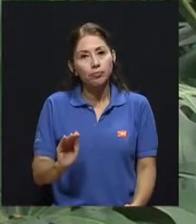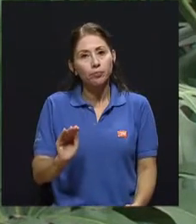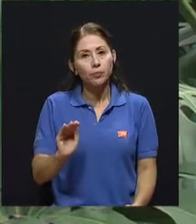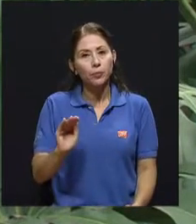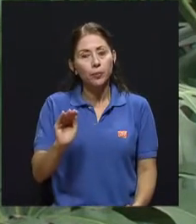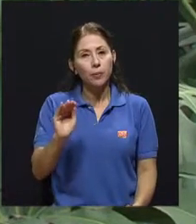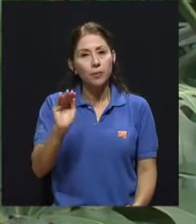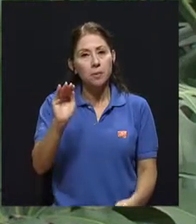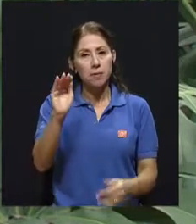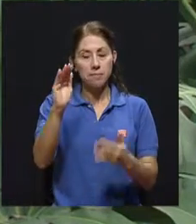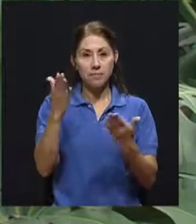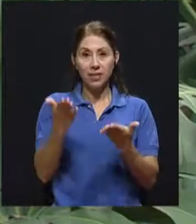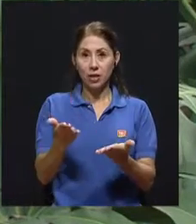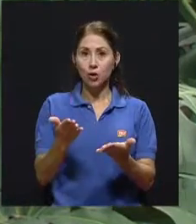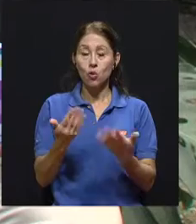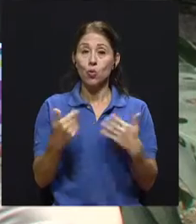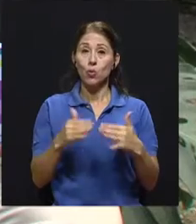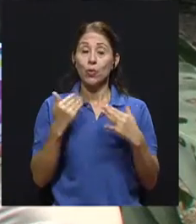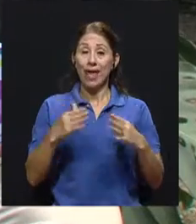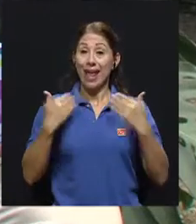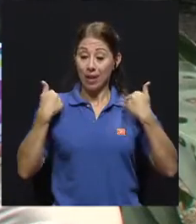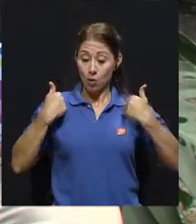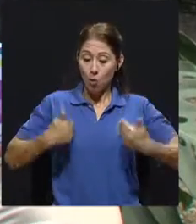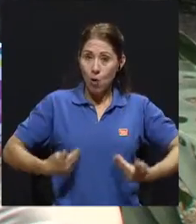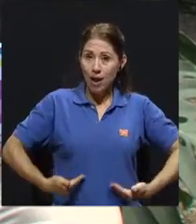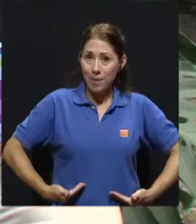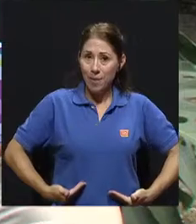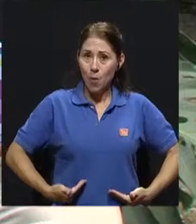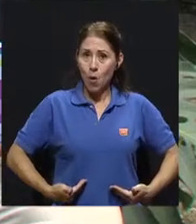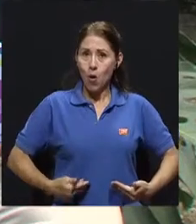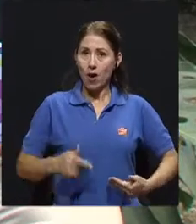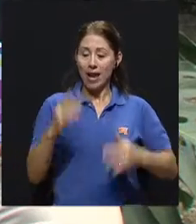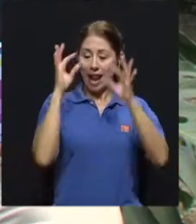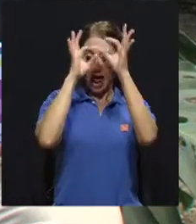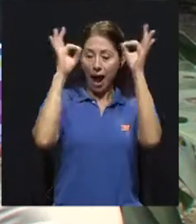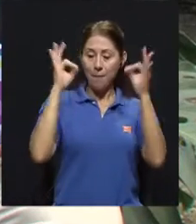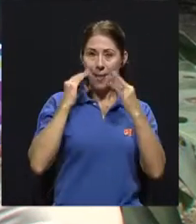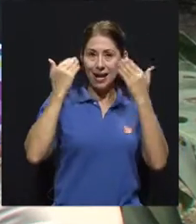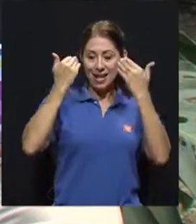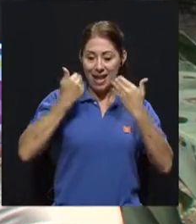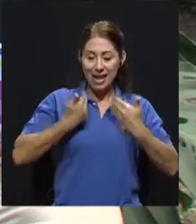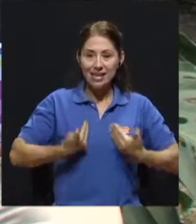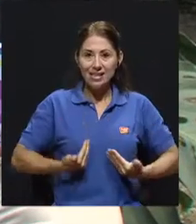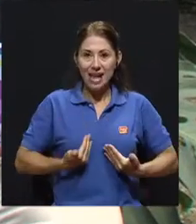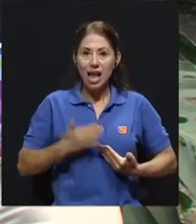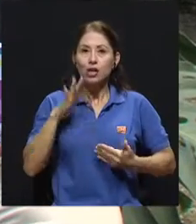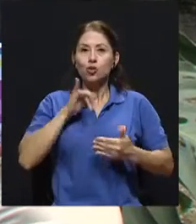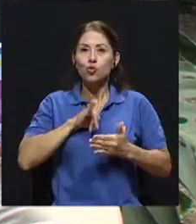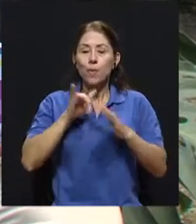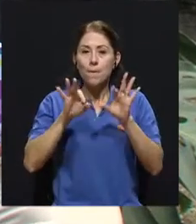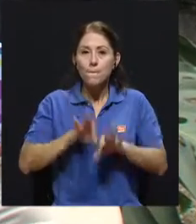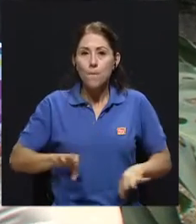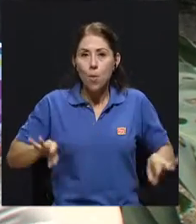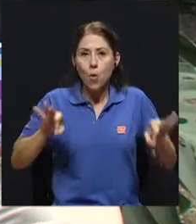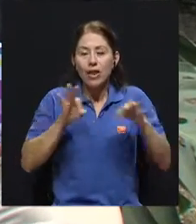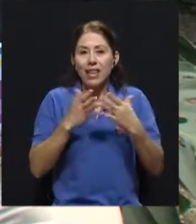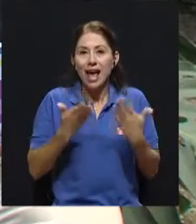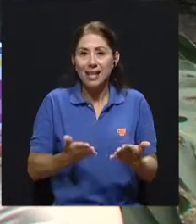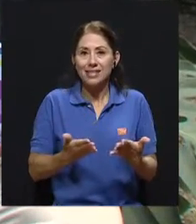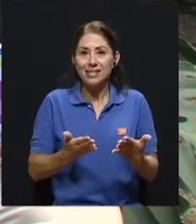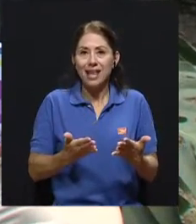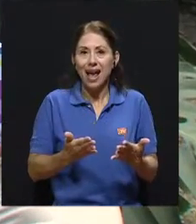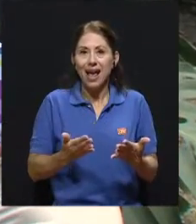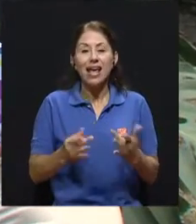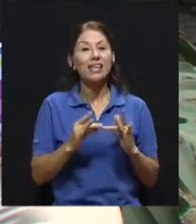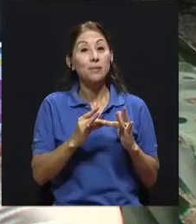la importancia que el cuerpo, la apariencia de este va teniendo, sobre todo por lo que socialmente se nos establece